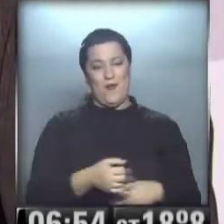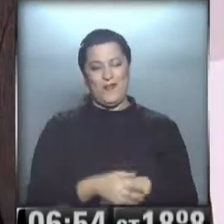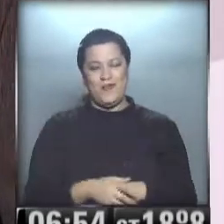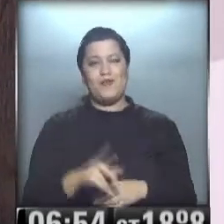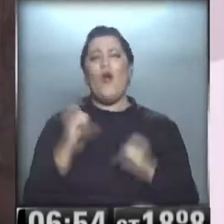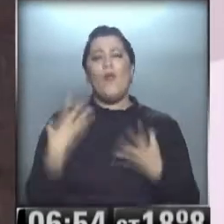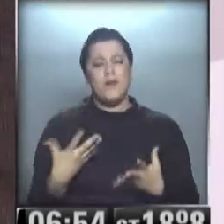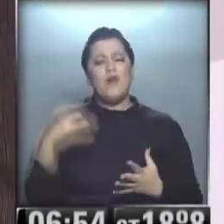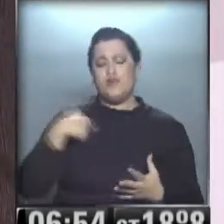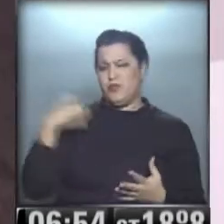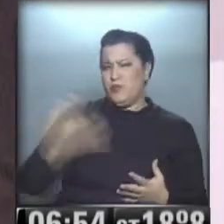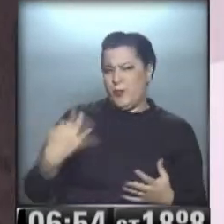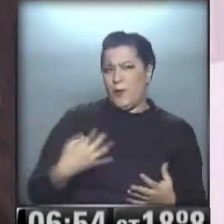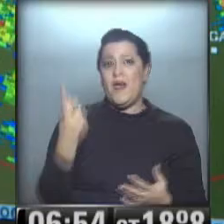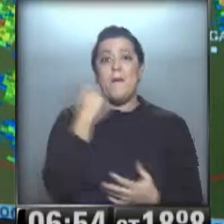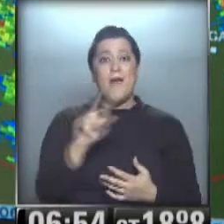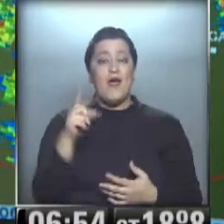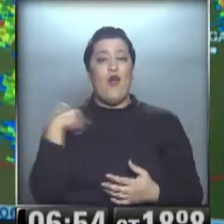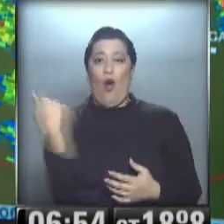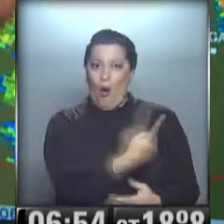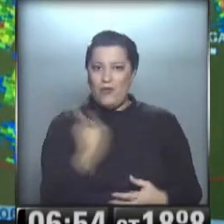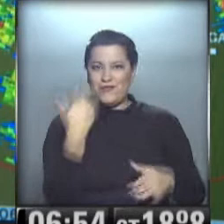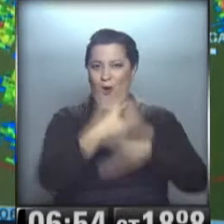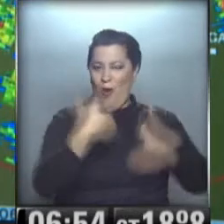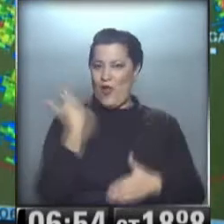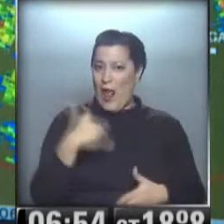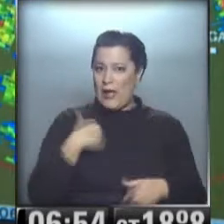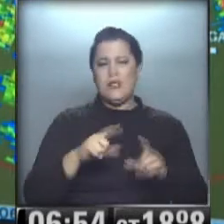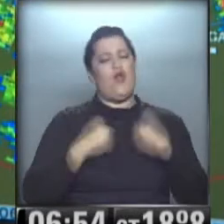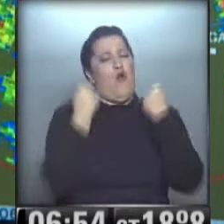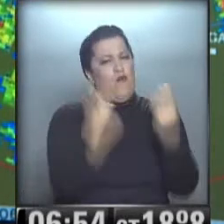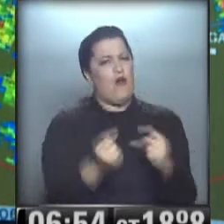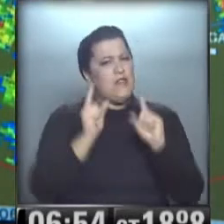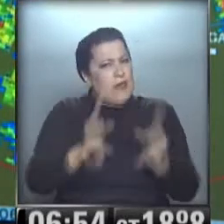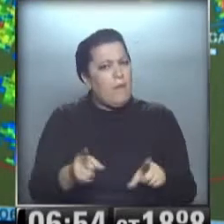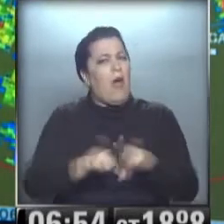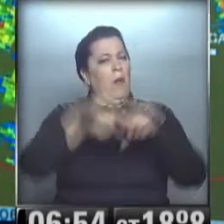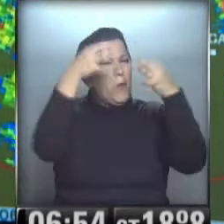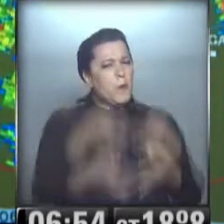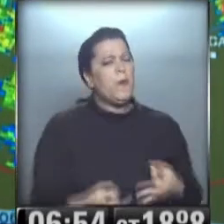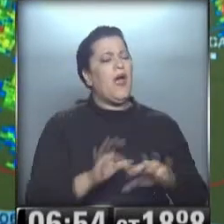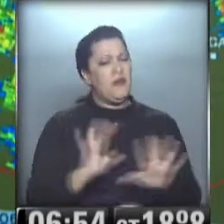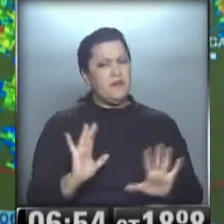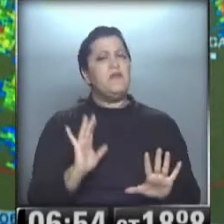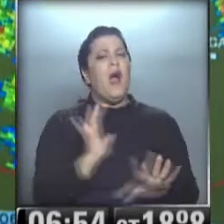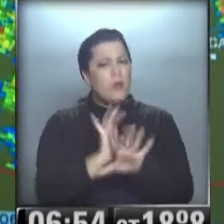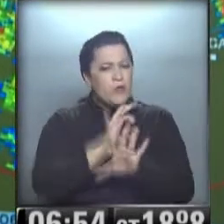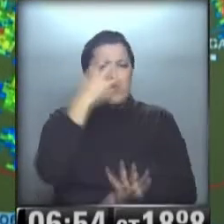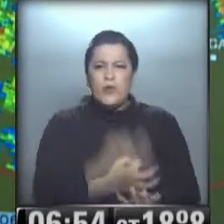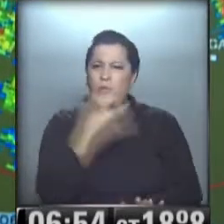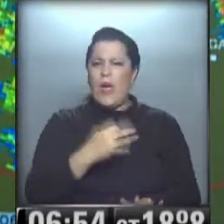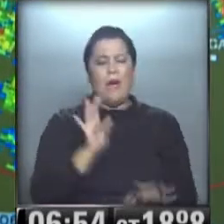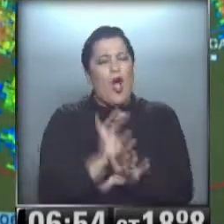Nadia? Por supuesto, yo estoy muy bien. Pero los nuestros, ¿cómo le jugaron, eh? Con fuerza, con dignidad, con valor. Nos representaron que es un